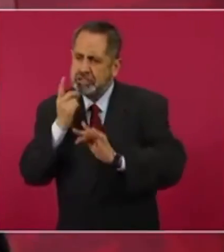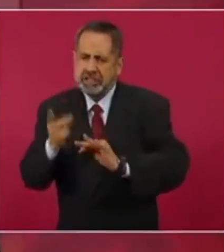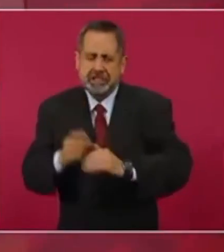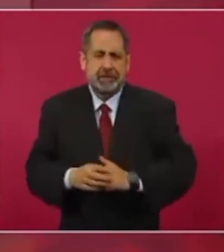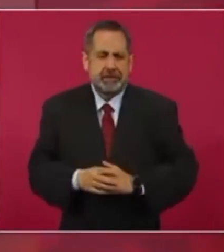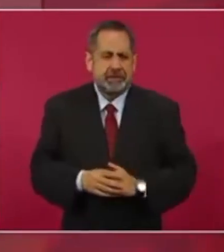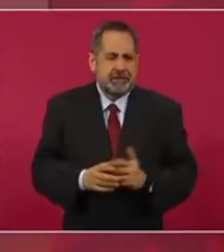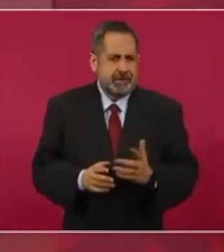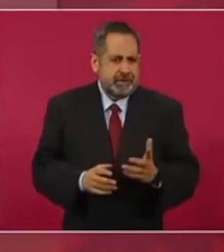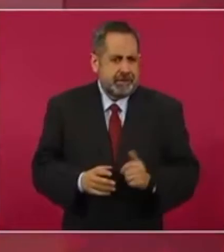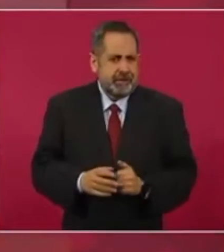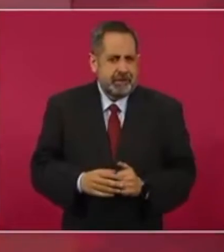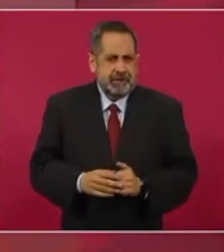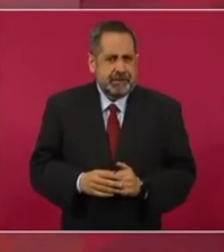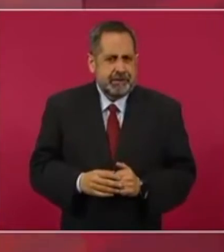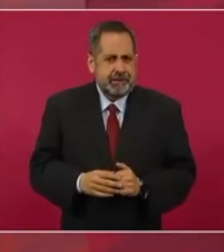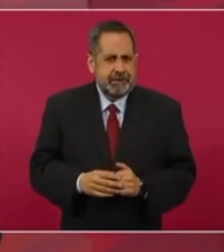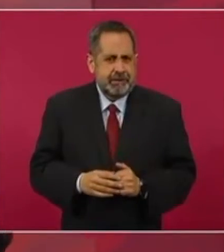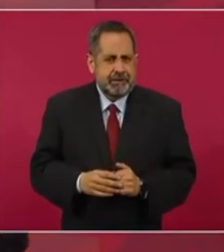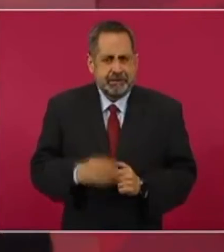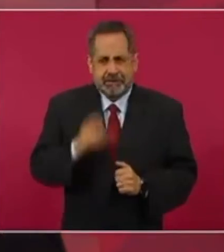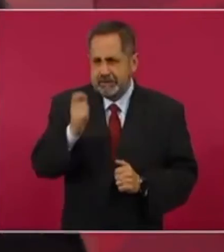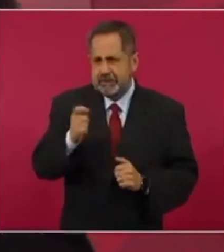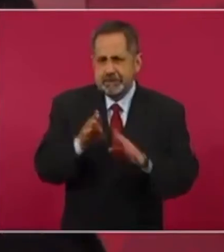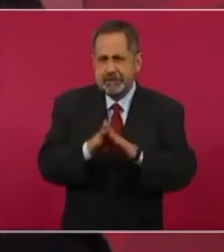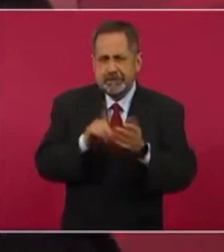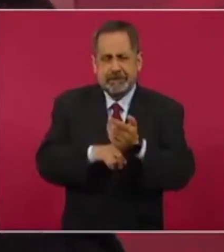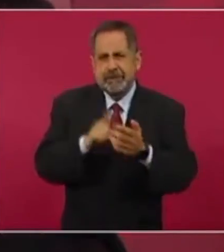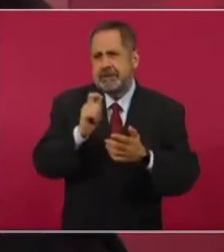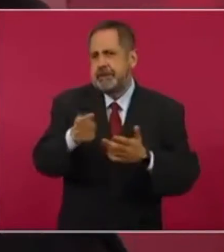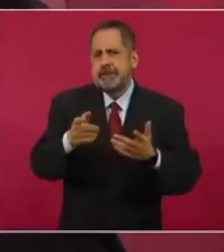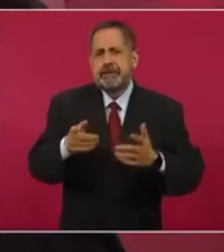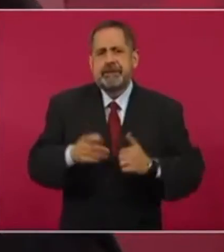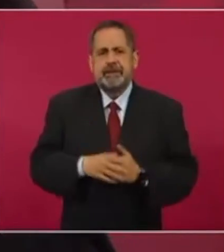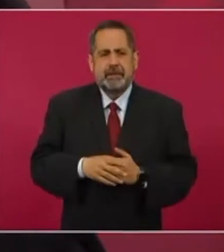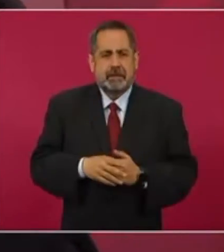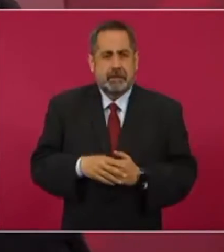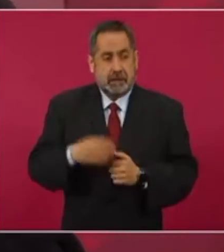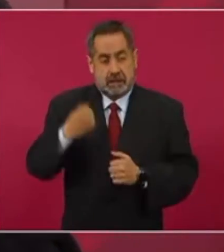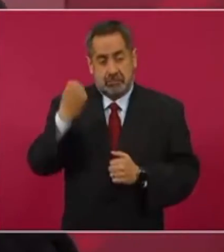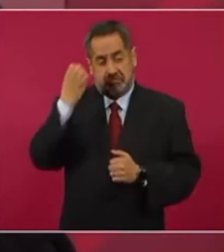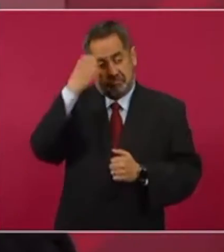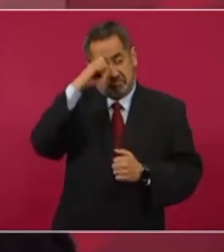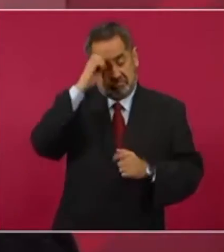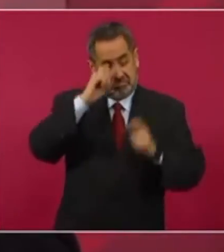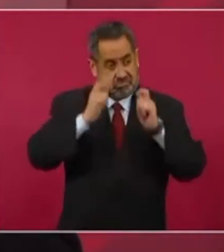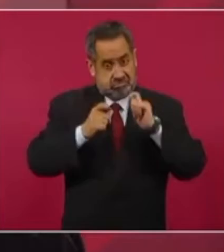porque eso tiene que ver con los expertos,